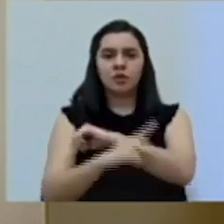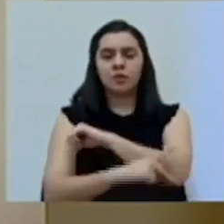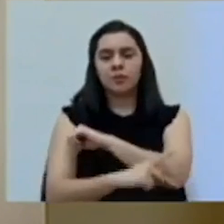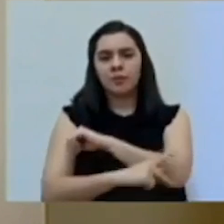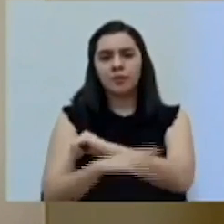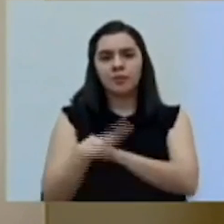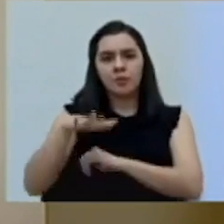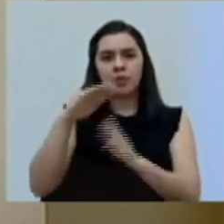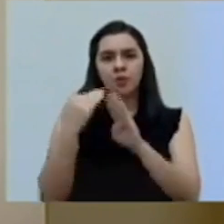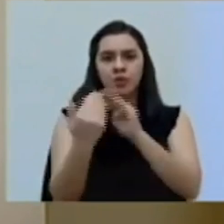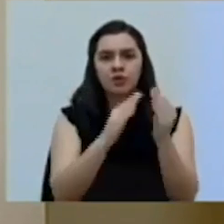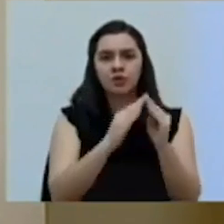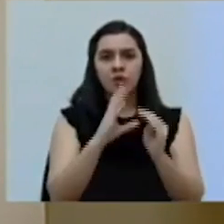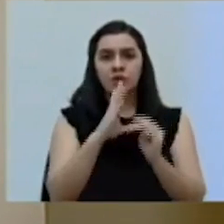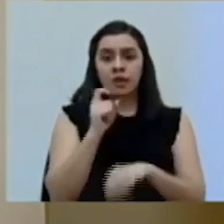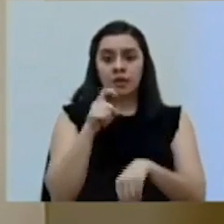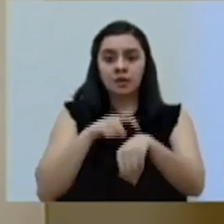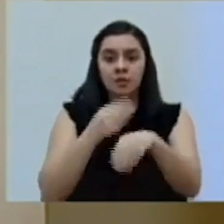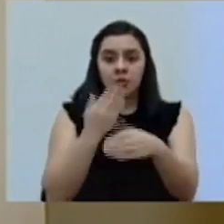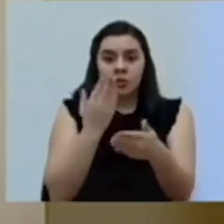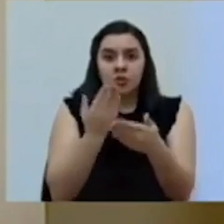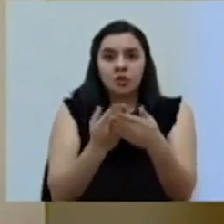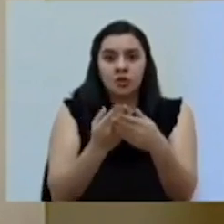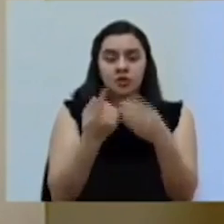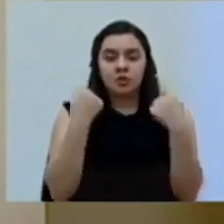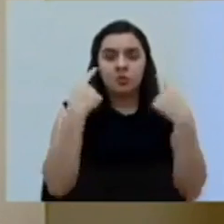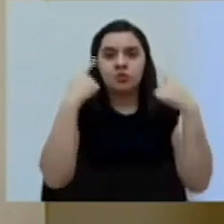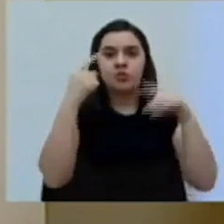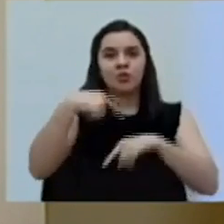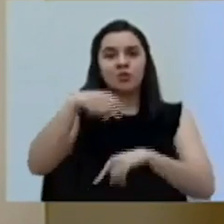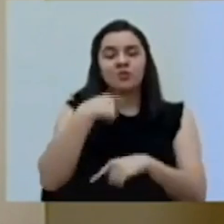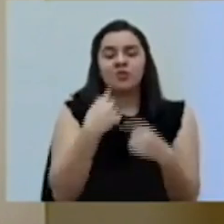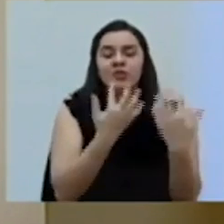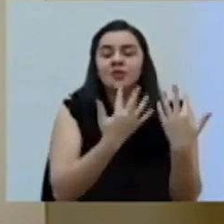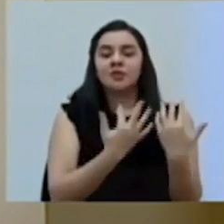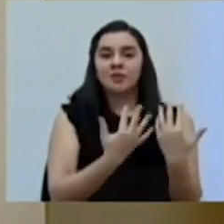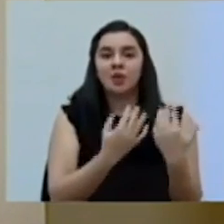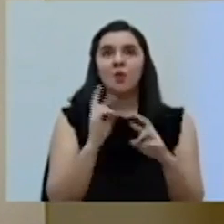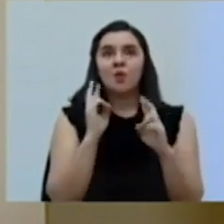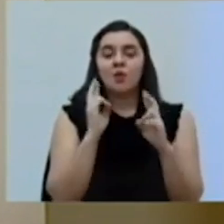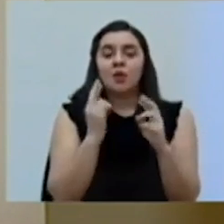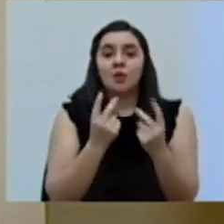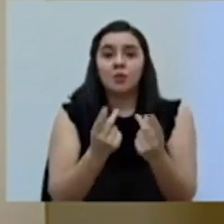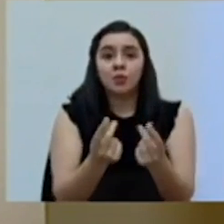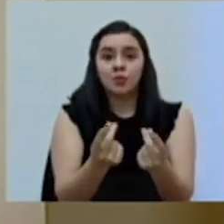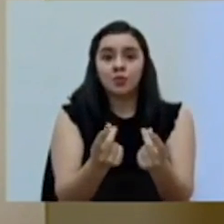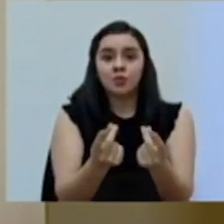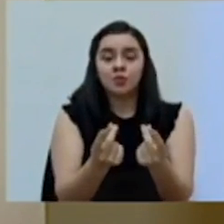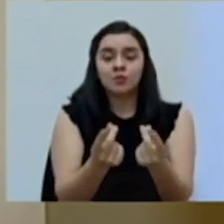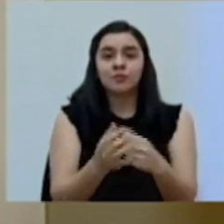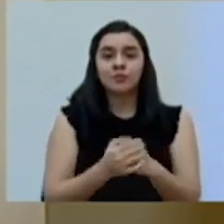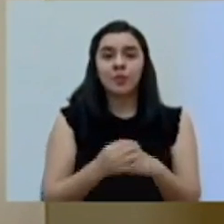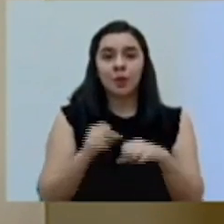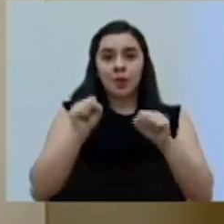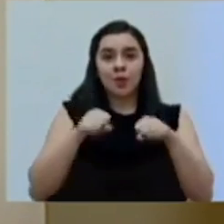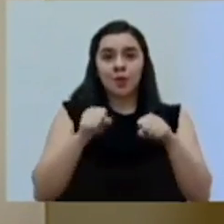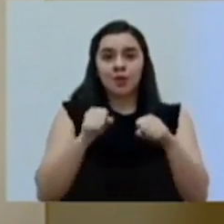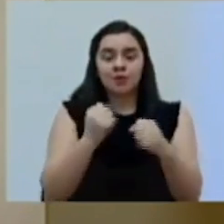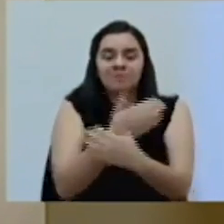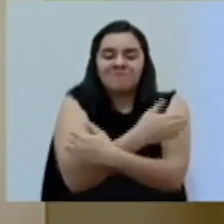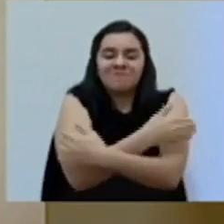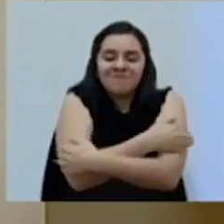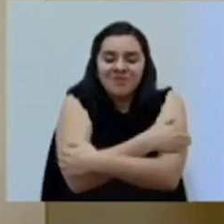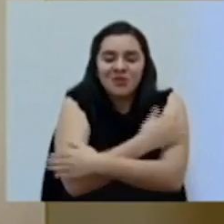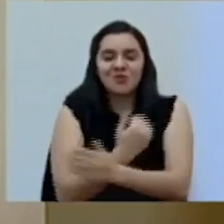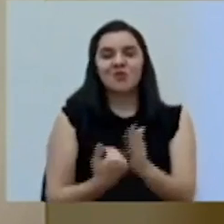y que llegue ese momento deseado, el que todos esperamos, en que ojalá muy prontamente, podamos abrazarnos